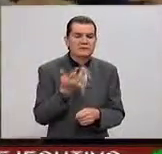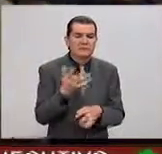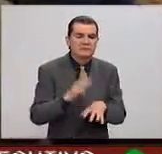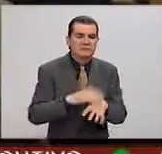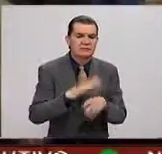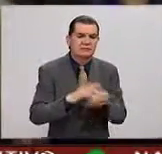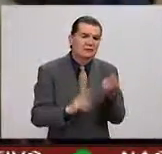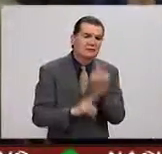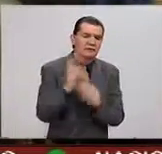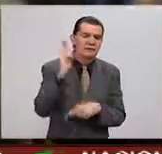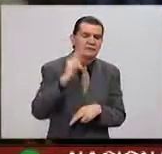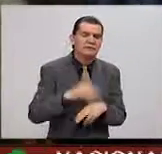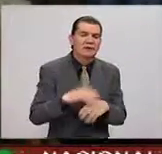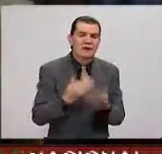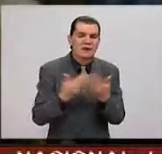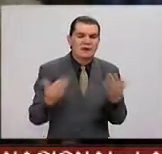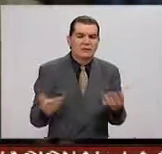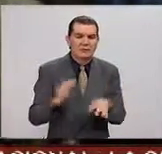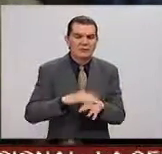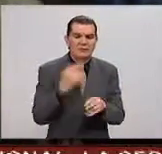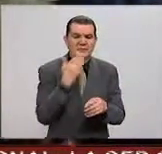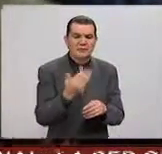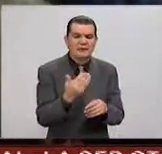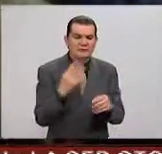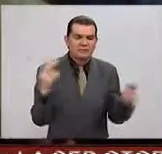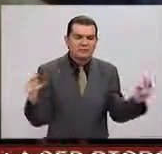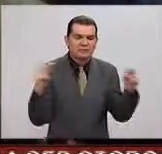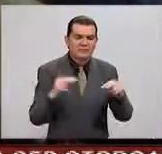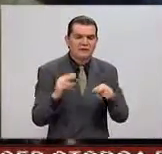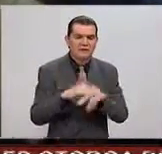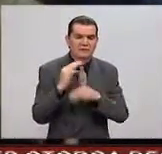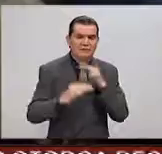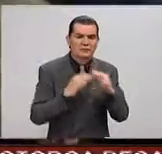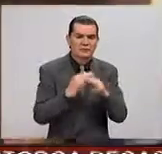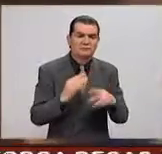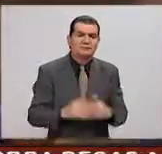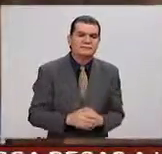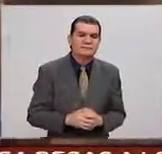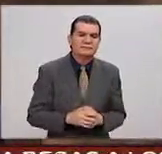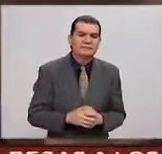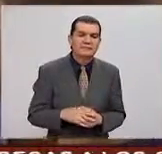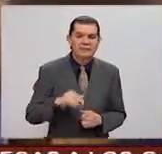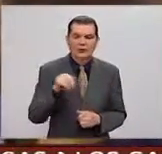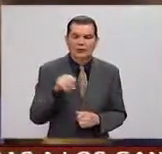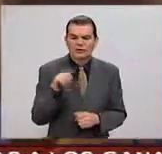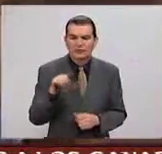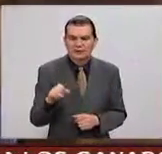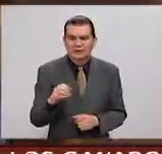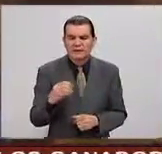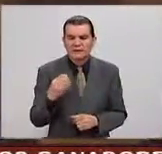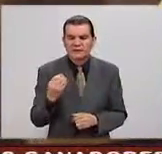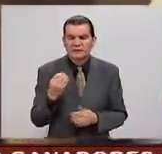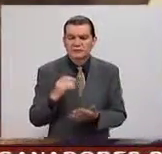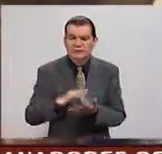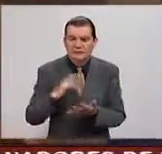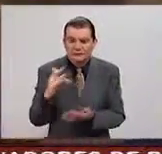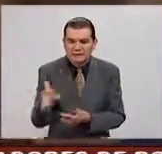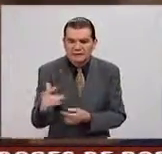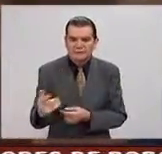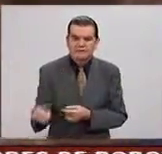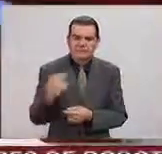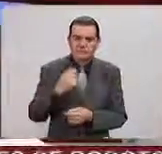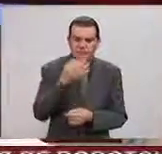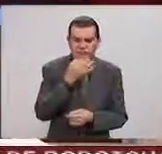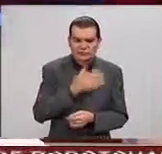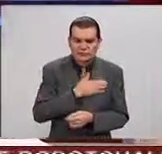para la Revolución que es a vista de una manera muy diferente en el mundo entero. José Llanes, pues muchísimas gracias por este